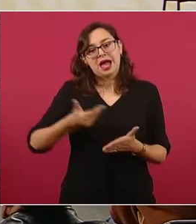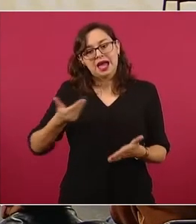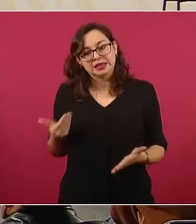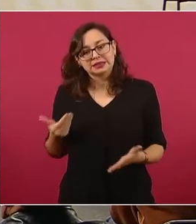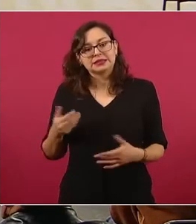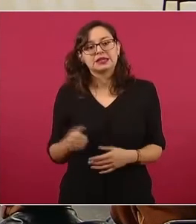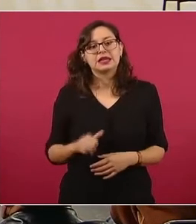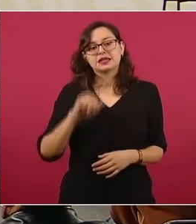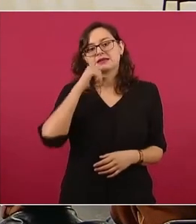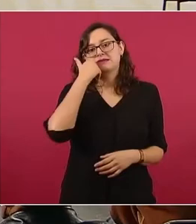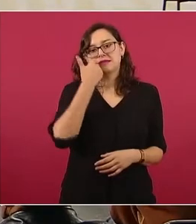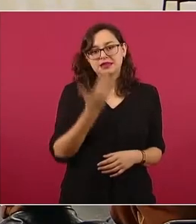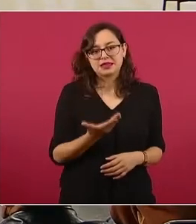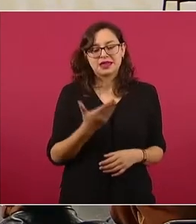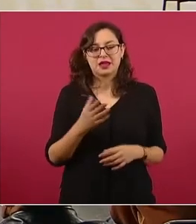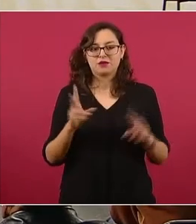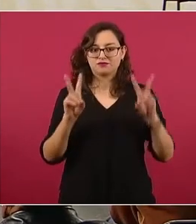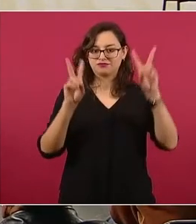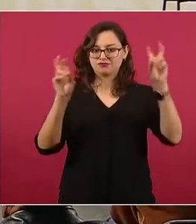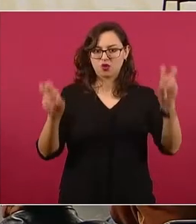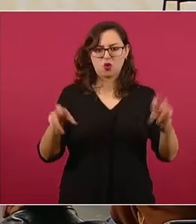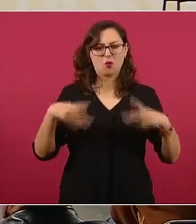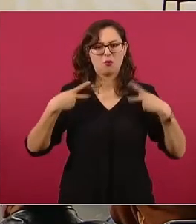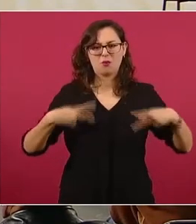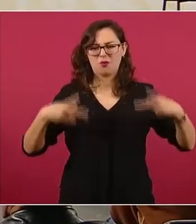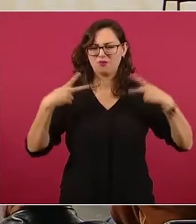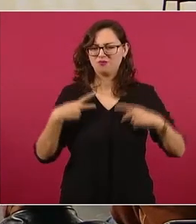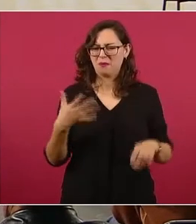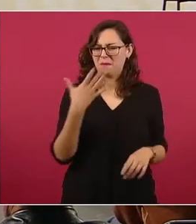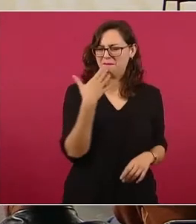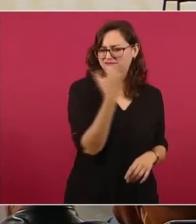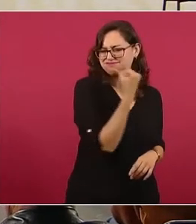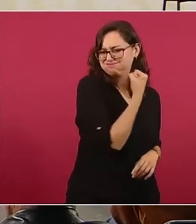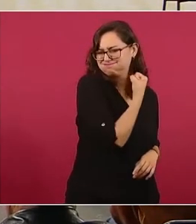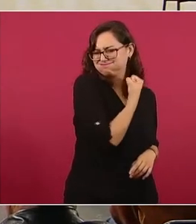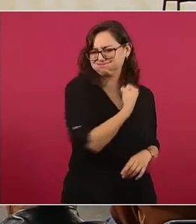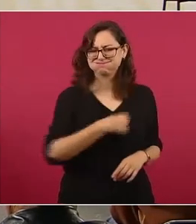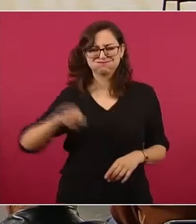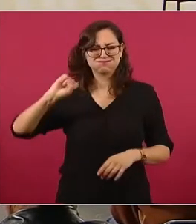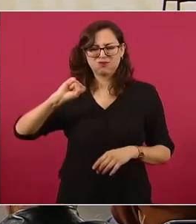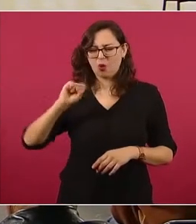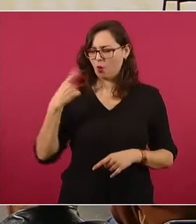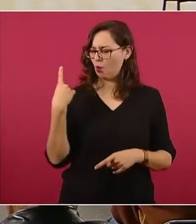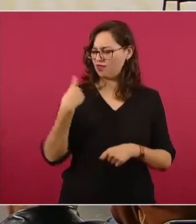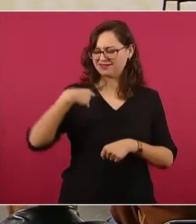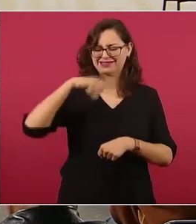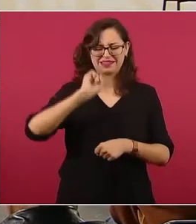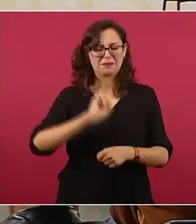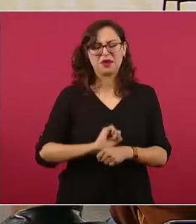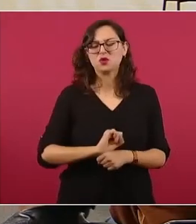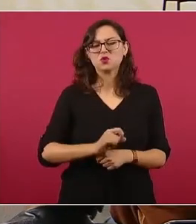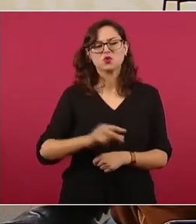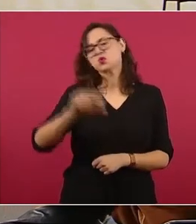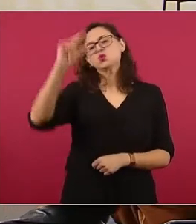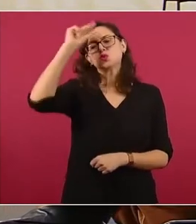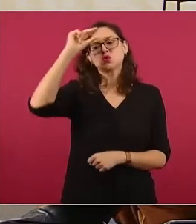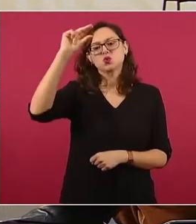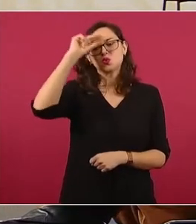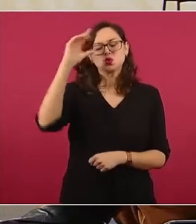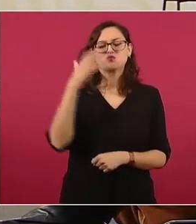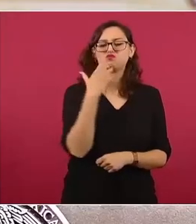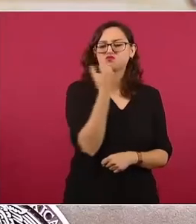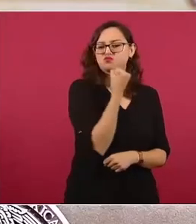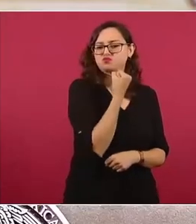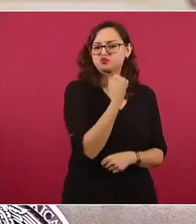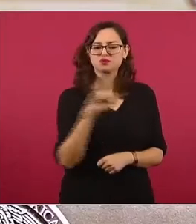el experto de la semana, que vamos a presentar regularmente. Estos son personas que